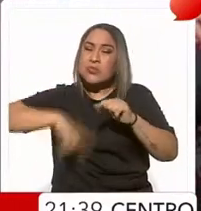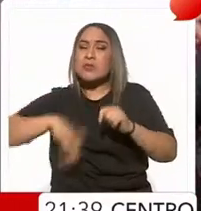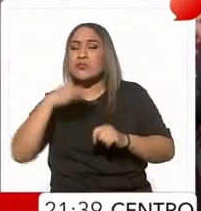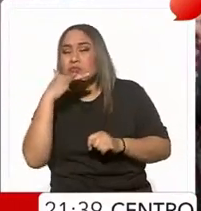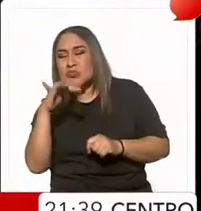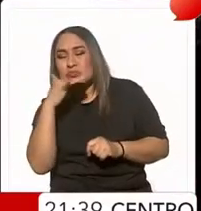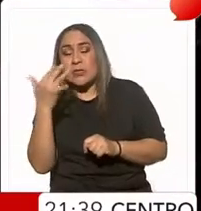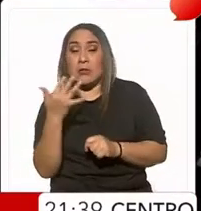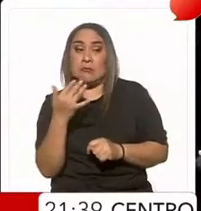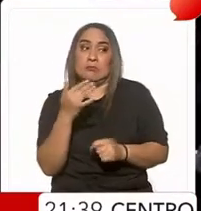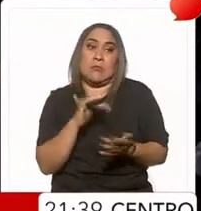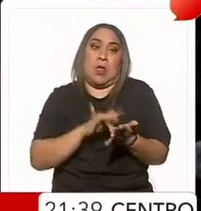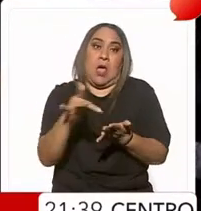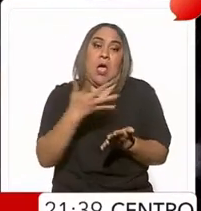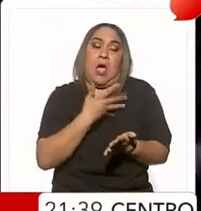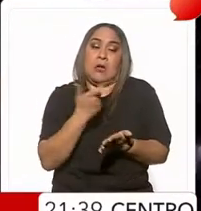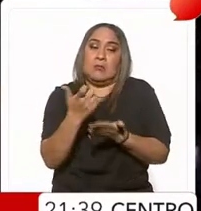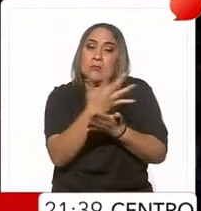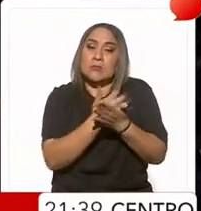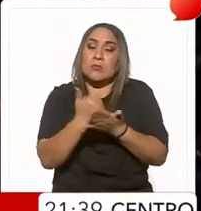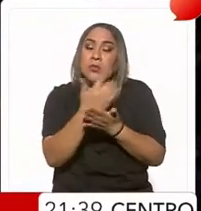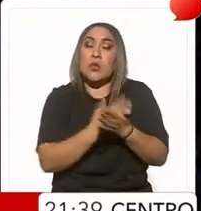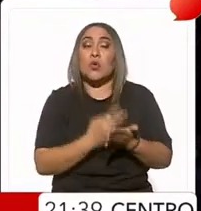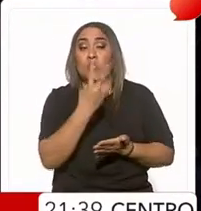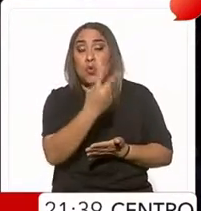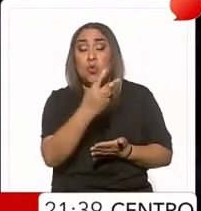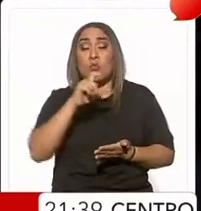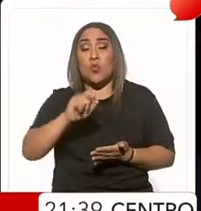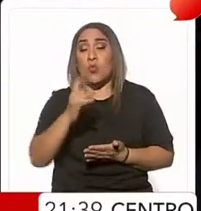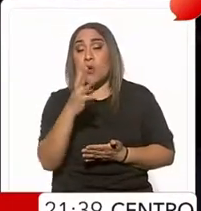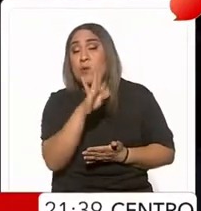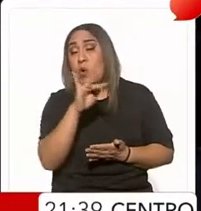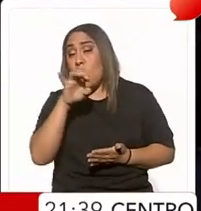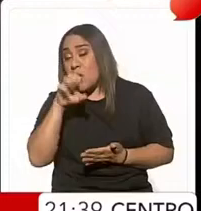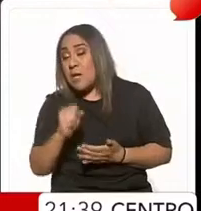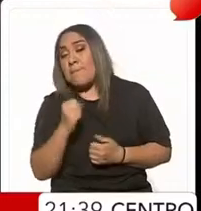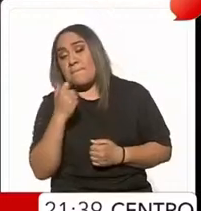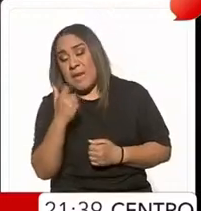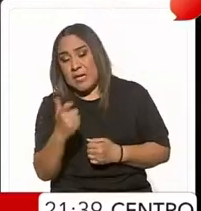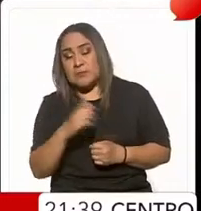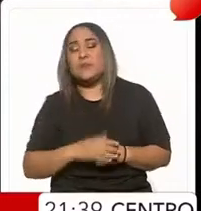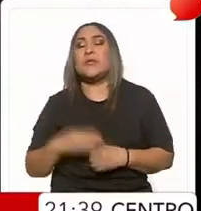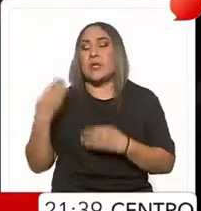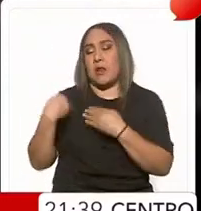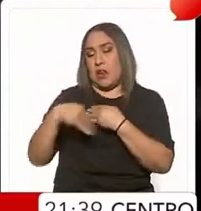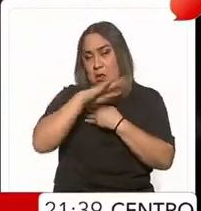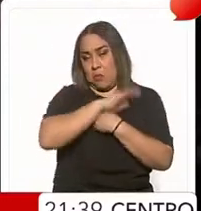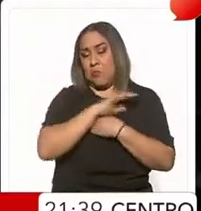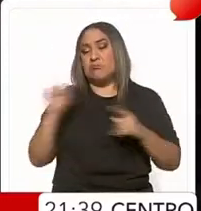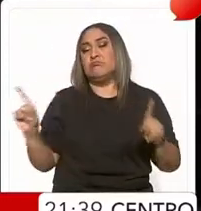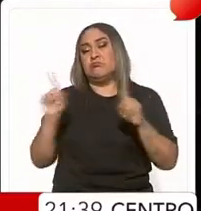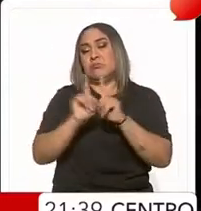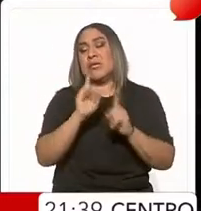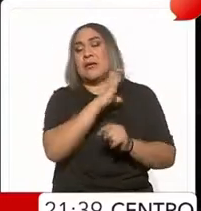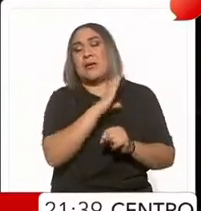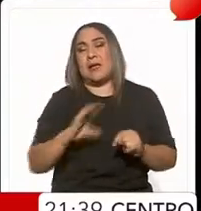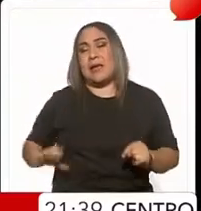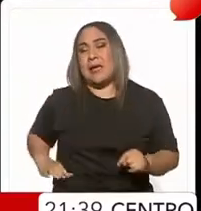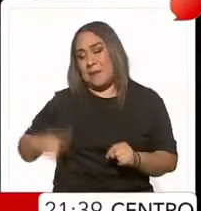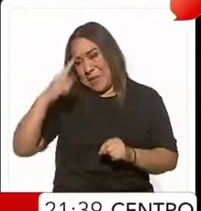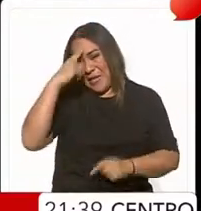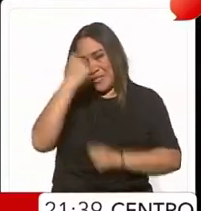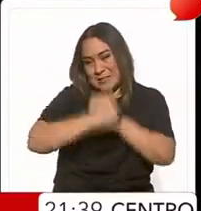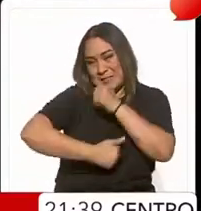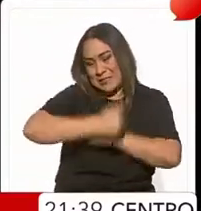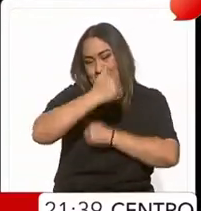privilegios, se han obtenido ingresos de 2.4 billones de pesos. Sheinbaum estuvo acompañada de la candidata a la Jefatura